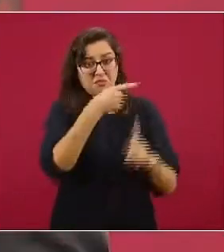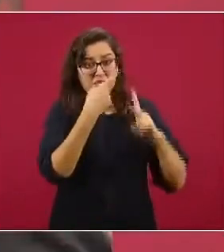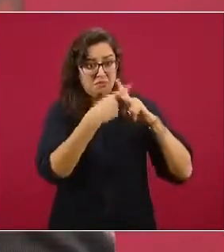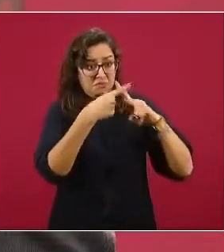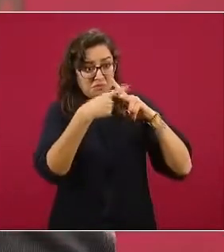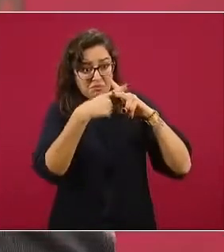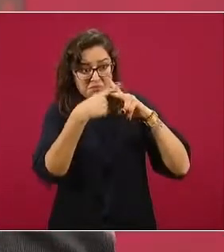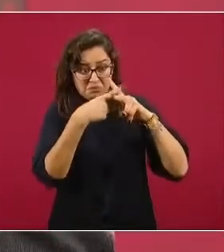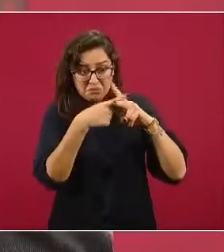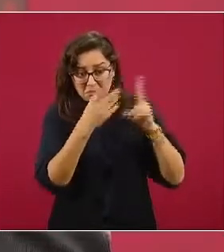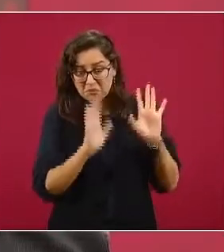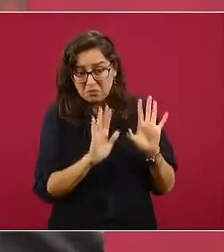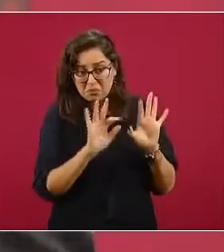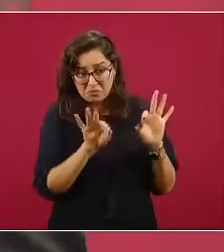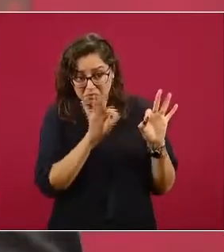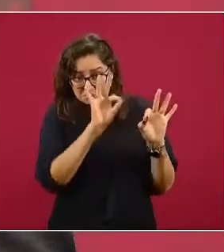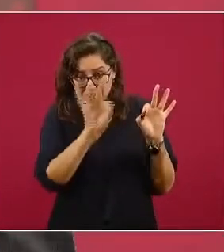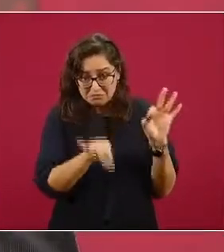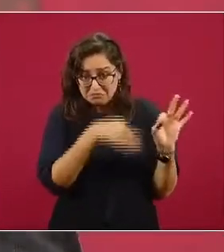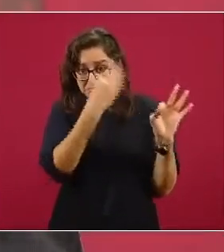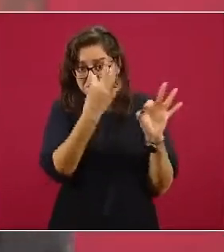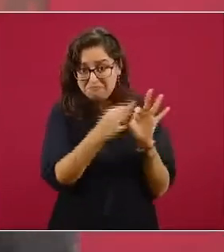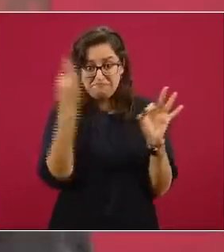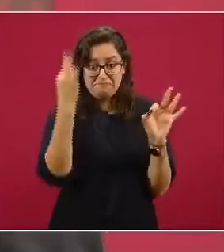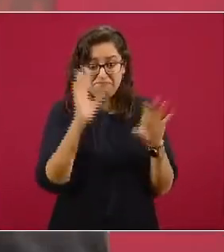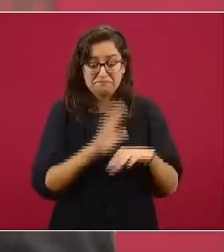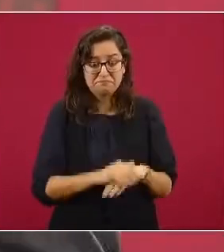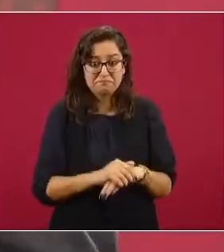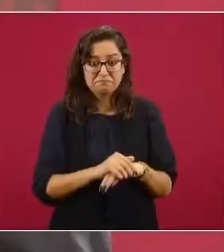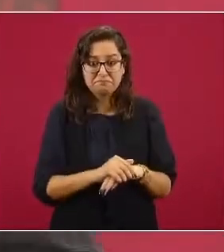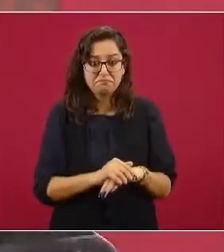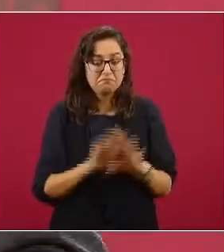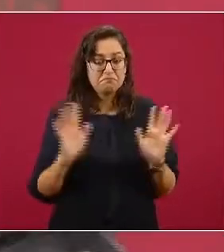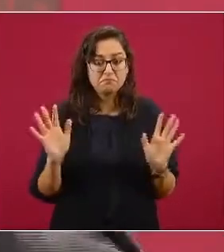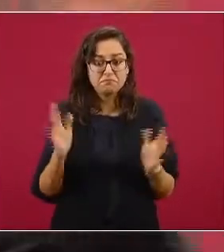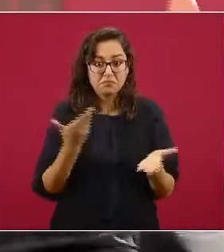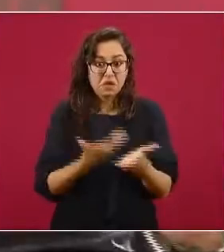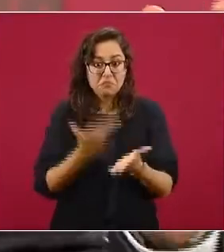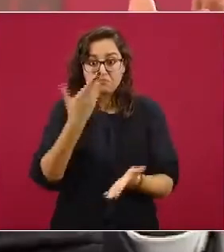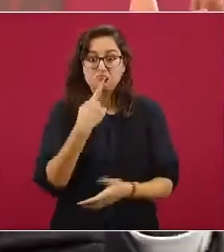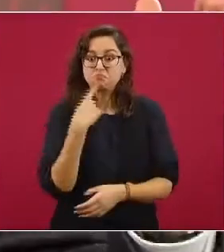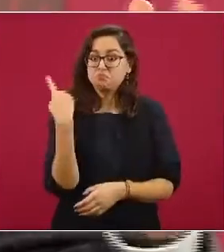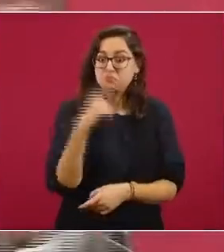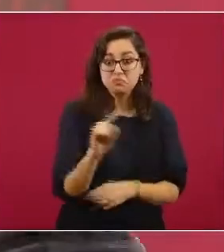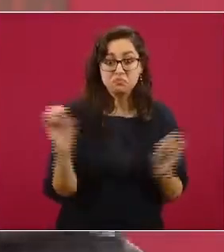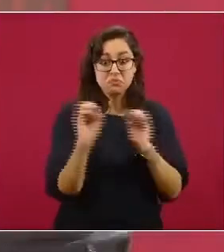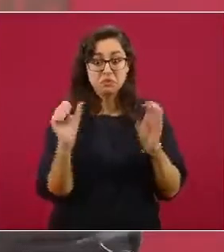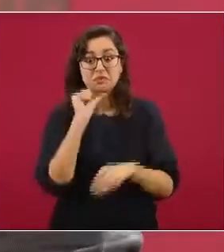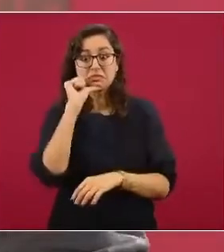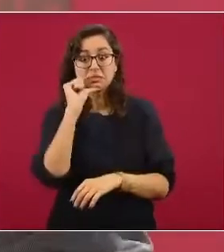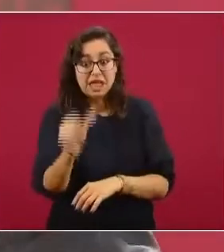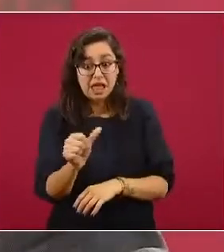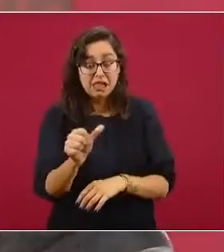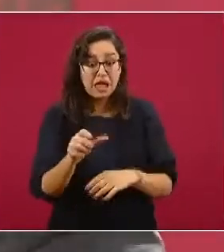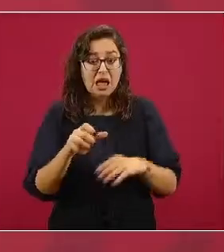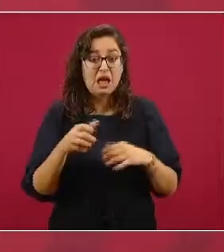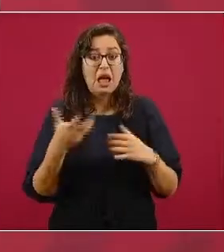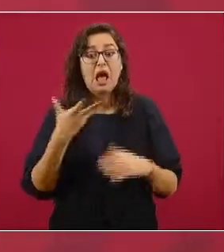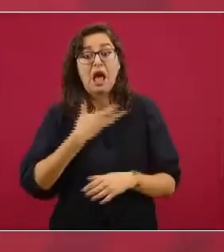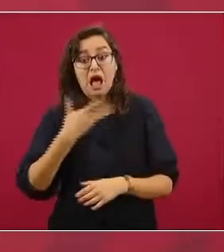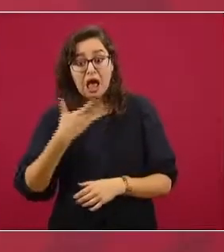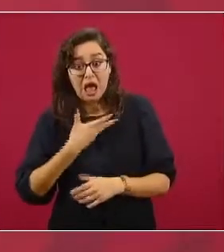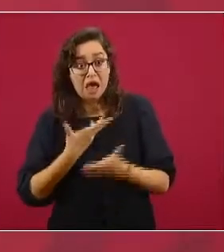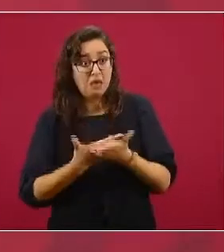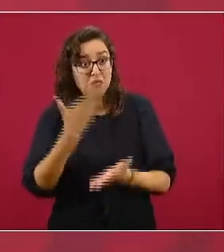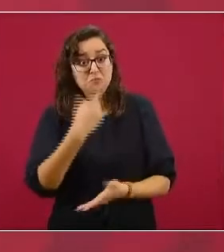estatales. Y si no hay impugnaciones, ya. Y si hay impugnaciones, pues hay